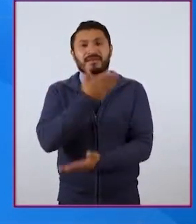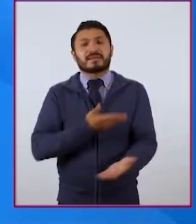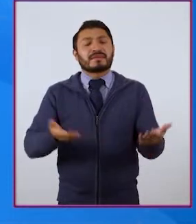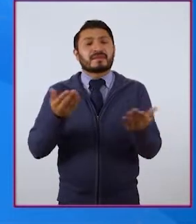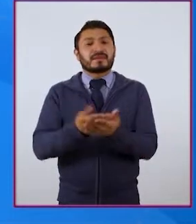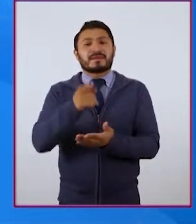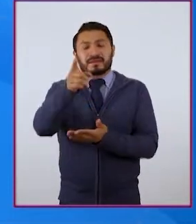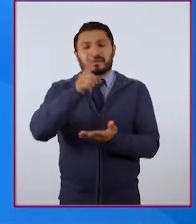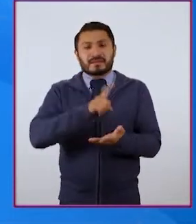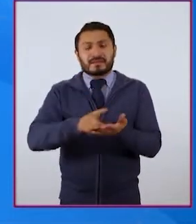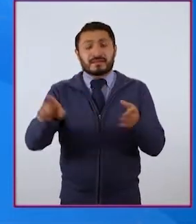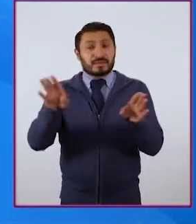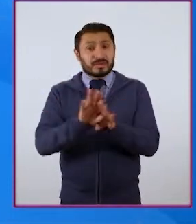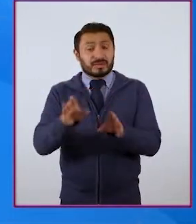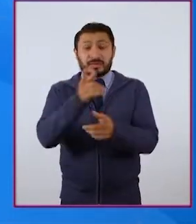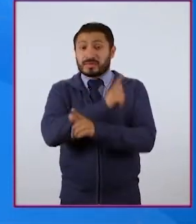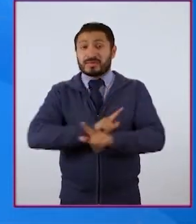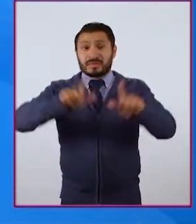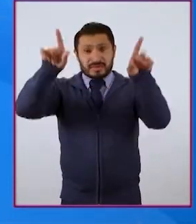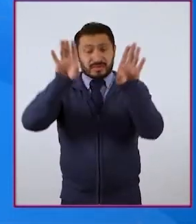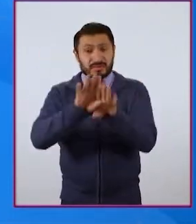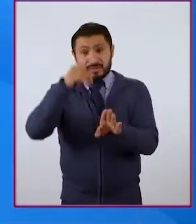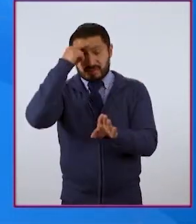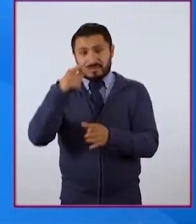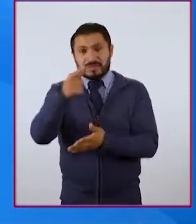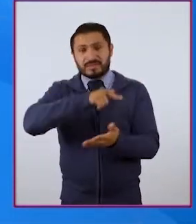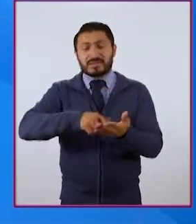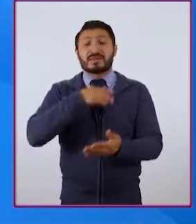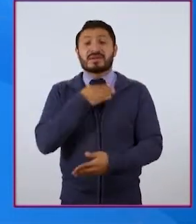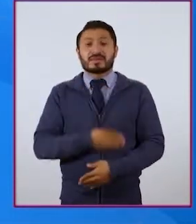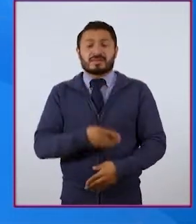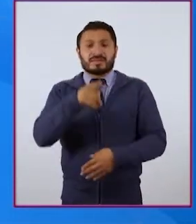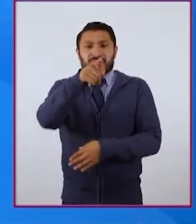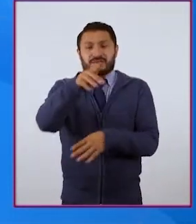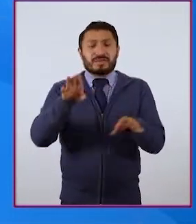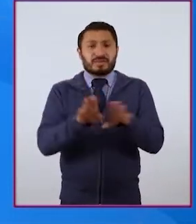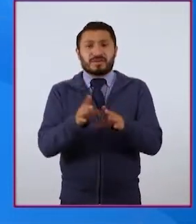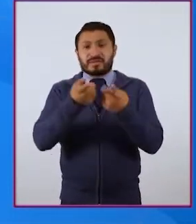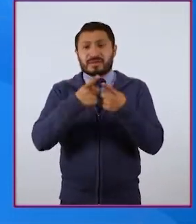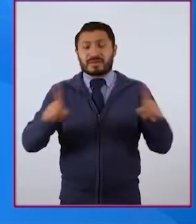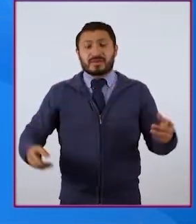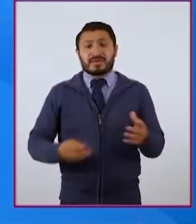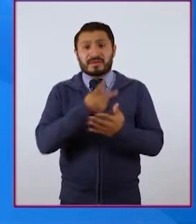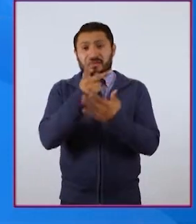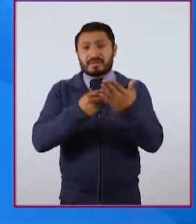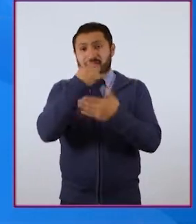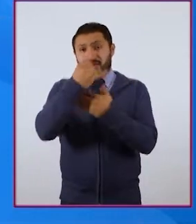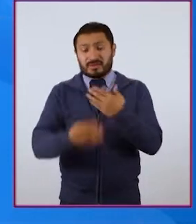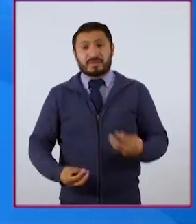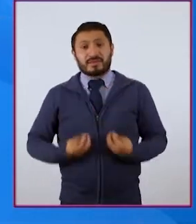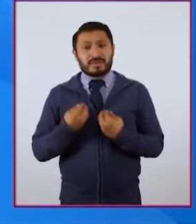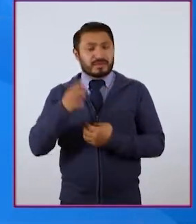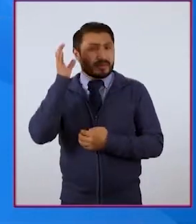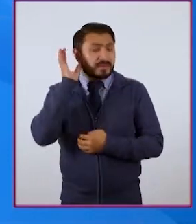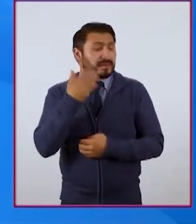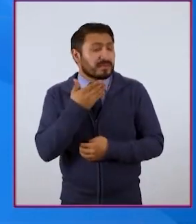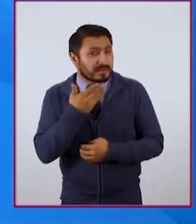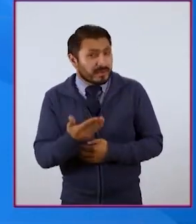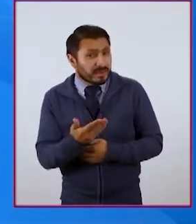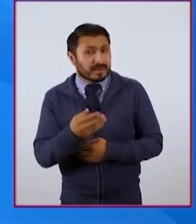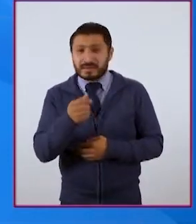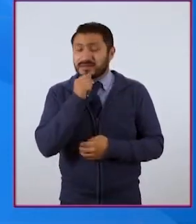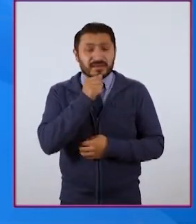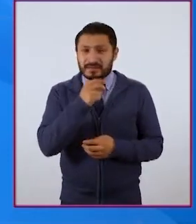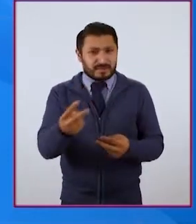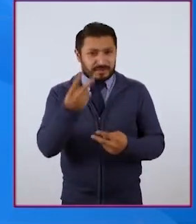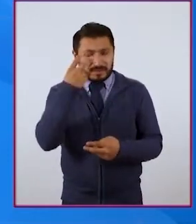ejerces tus derechos y libertades para la construcción de un lugar más justo y cómo desarrollan su proyecto de vida. ¿Me escuchan bien? Todavía no